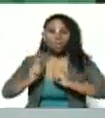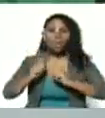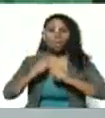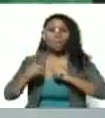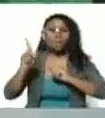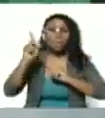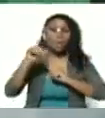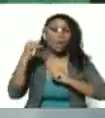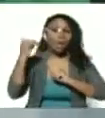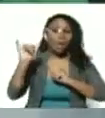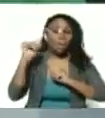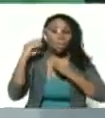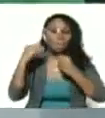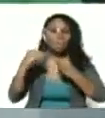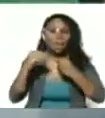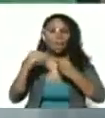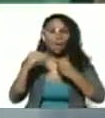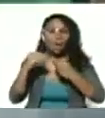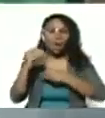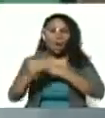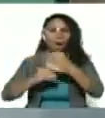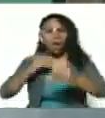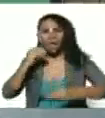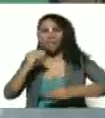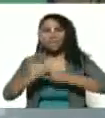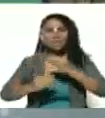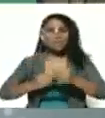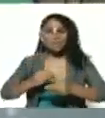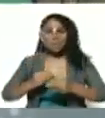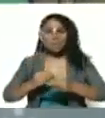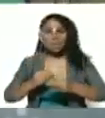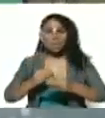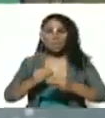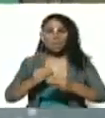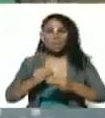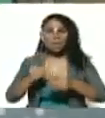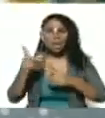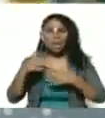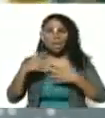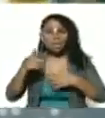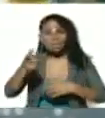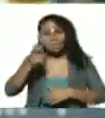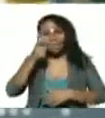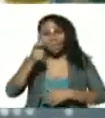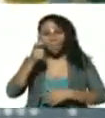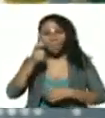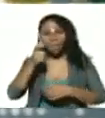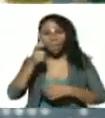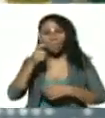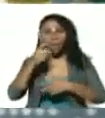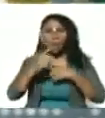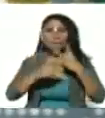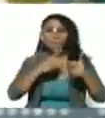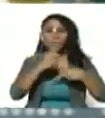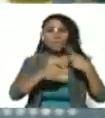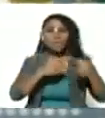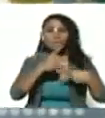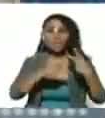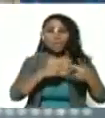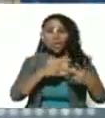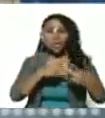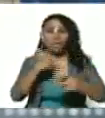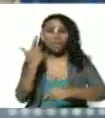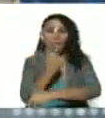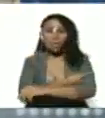también de todas las condiciones para asegurar valga la redundancia la seguridad del proceso de vacunación